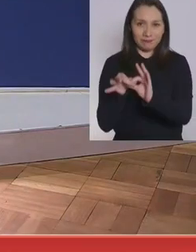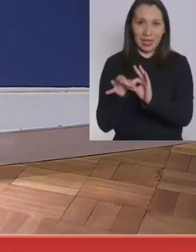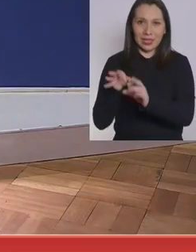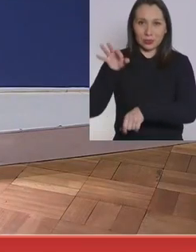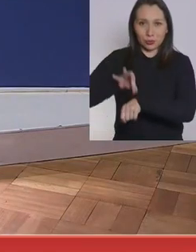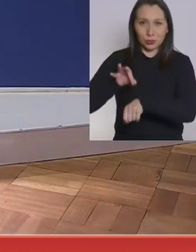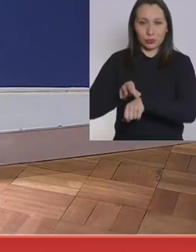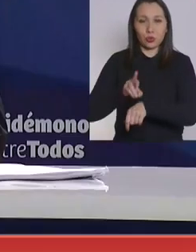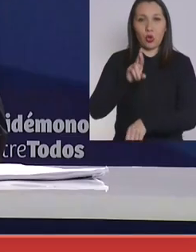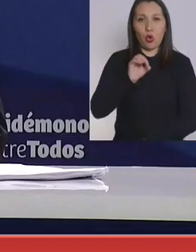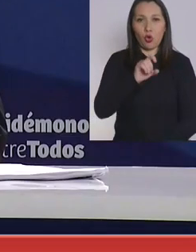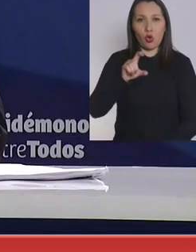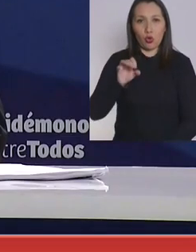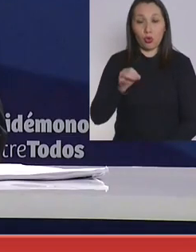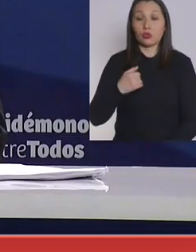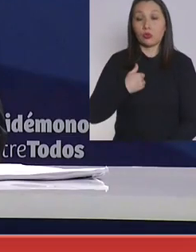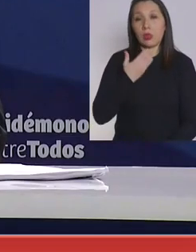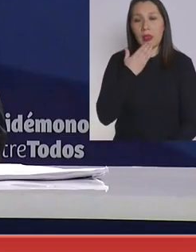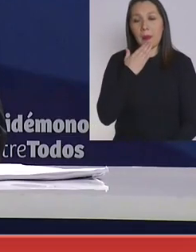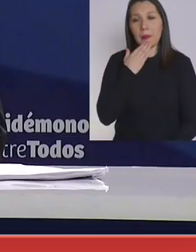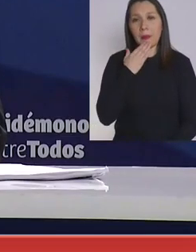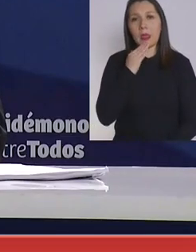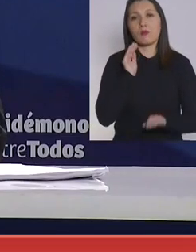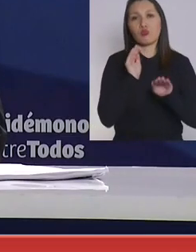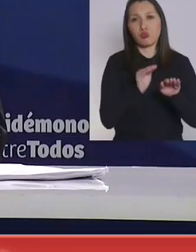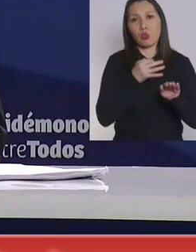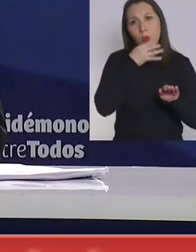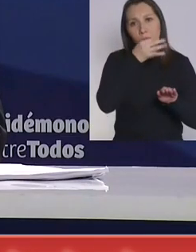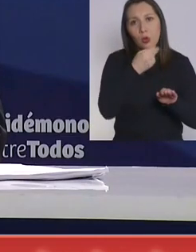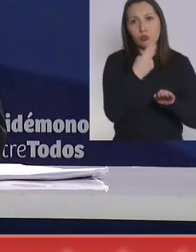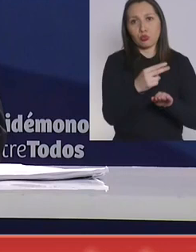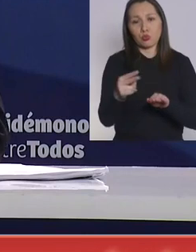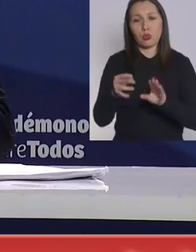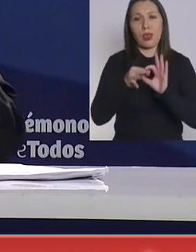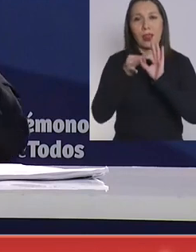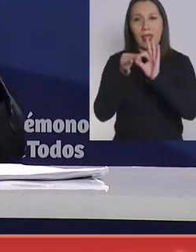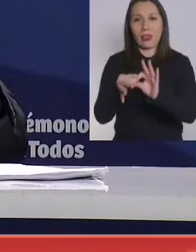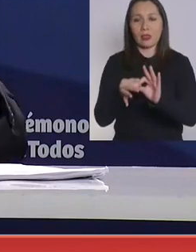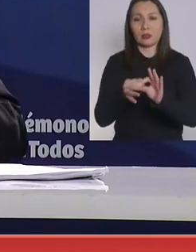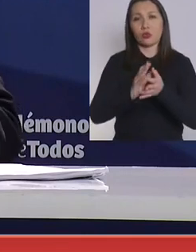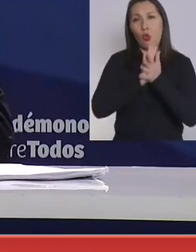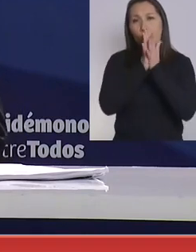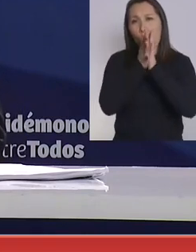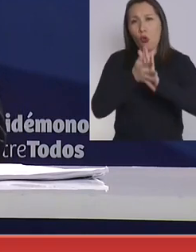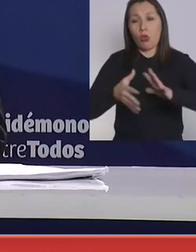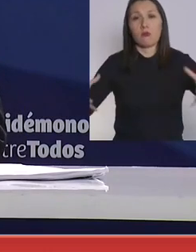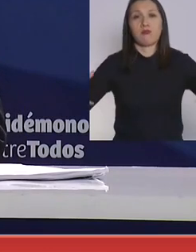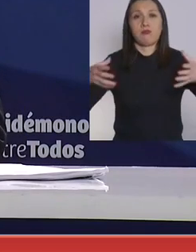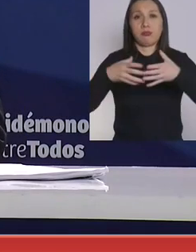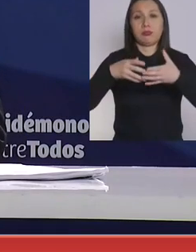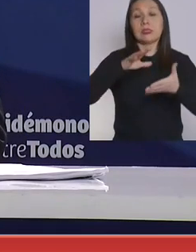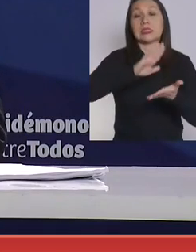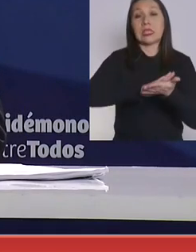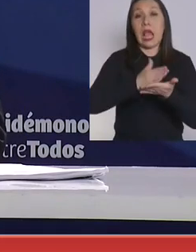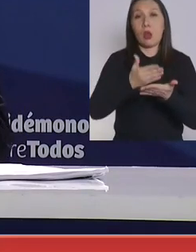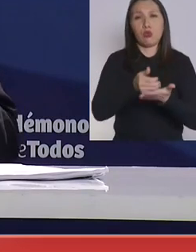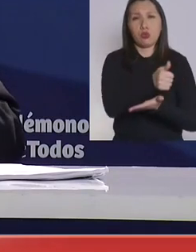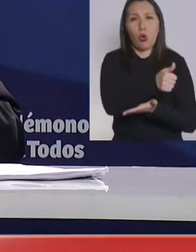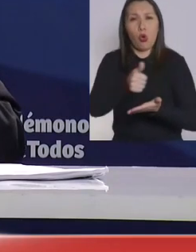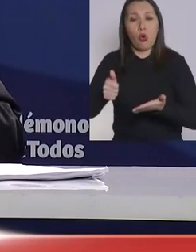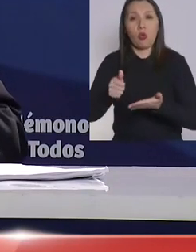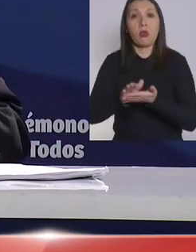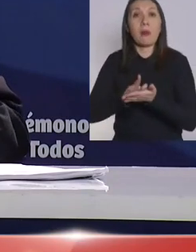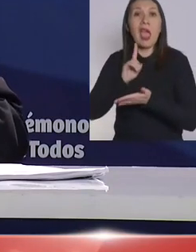doctor Rocco. Yo también me sumo a sus agradecimientos a todo el equipo de salud, como usted ha nombrado, desde